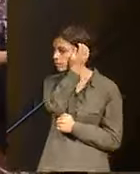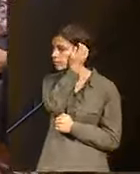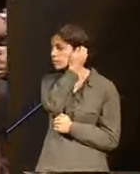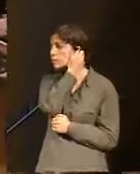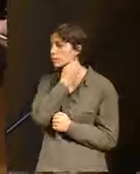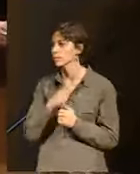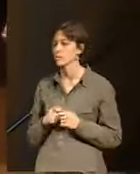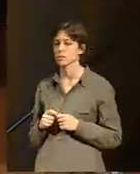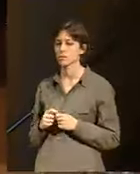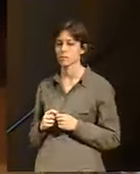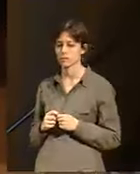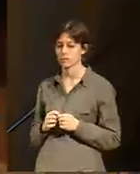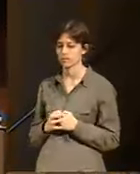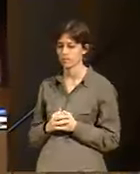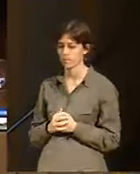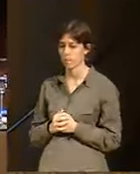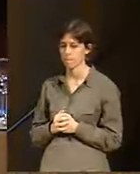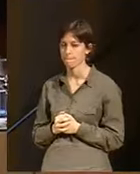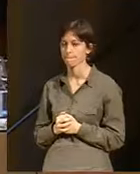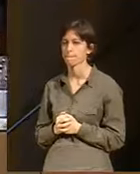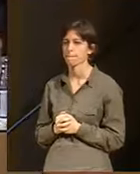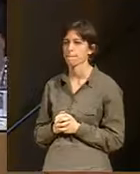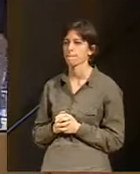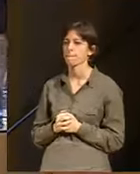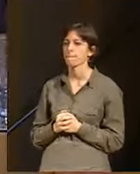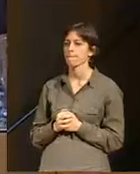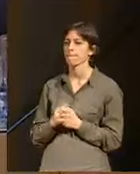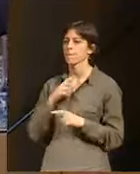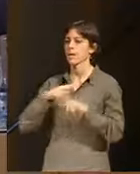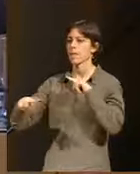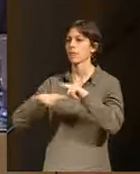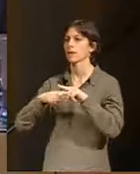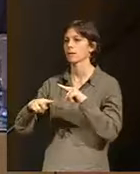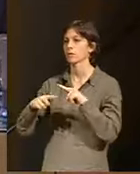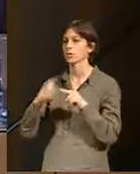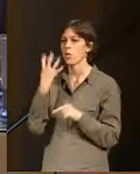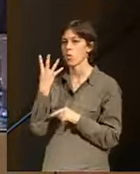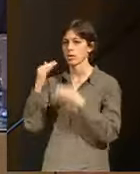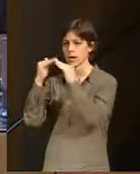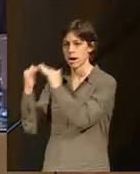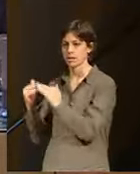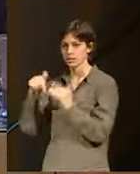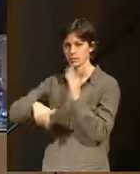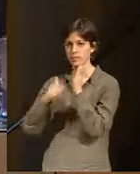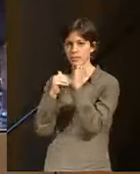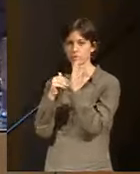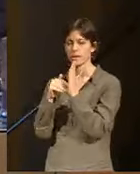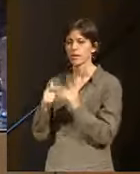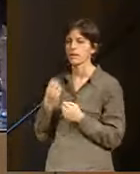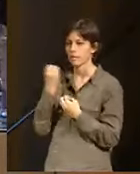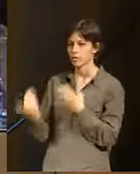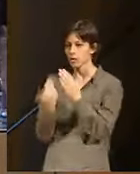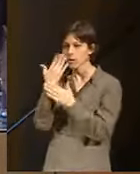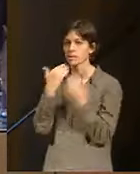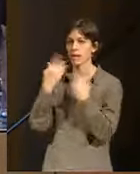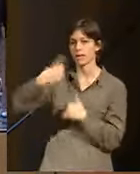Y en representación de Fundación Cuatro Casas tenemos a Juan Grima, es el director de Cuatro Casas en Valencia. Gracias. Buenos días,